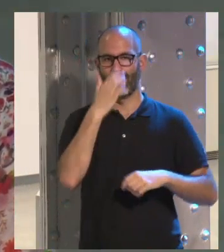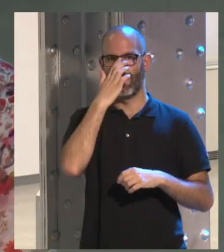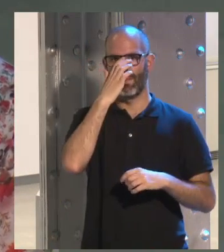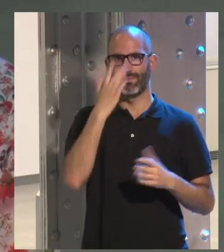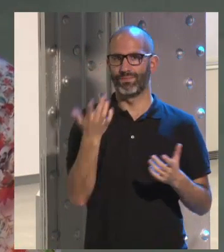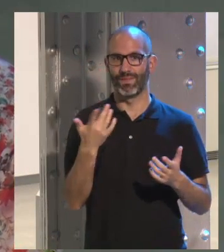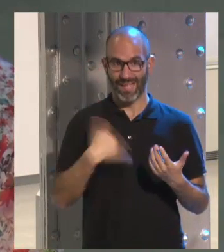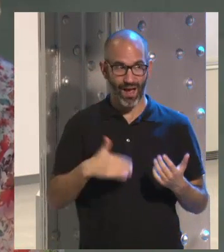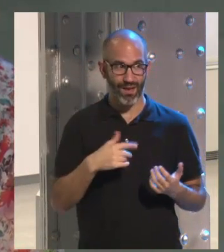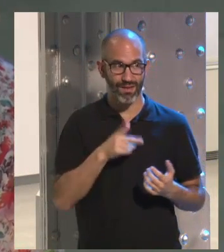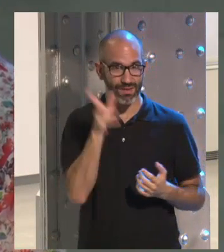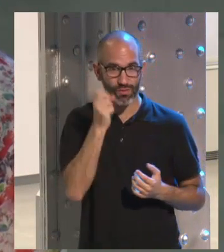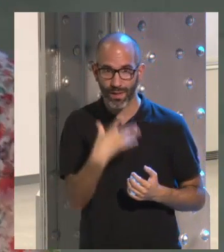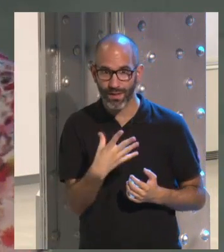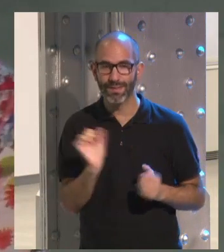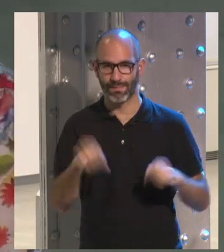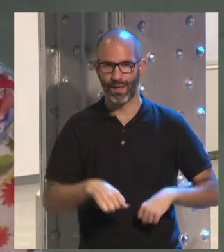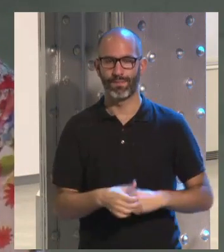¿Cómo? ¿Ahora ya? Sí.